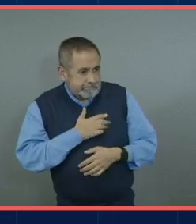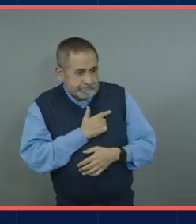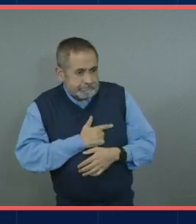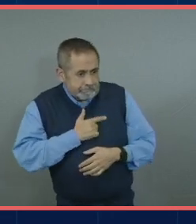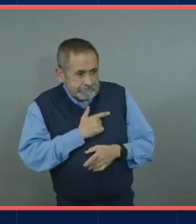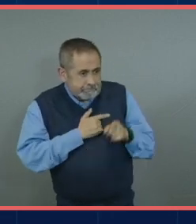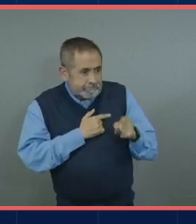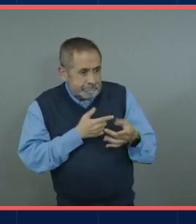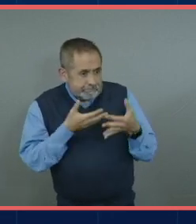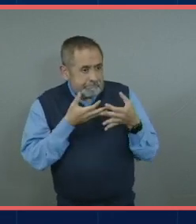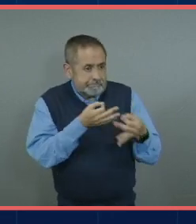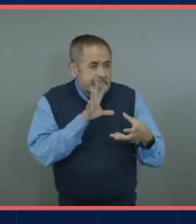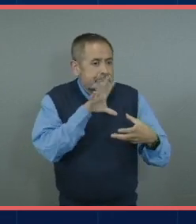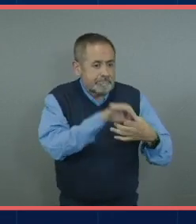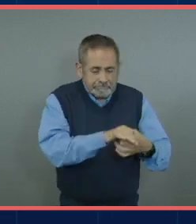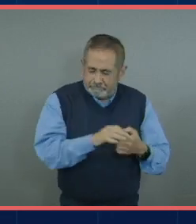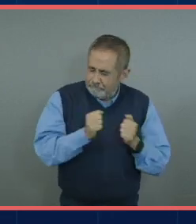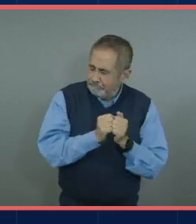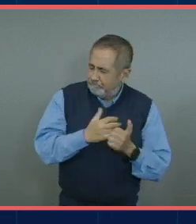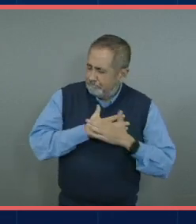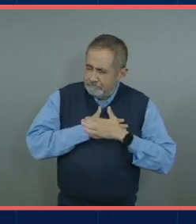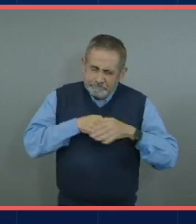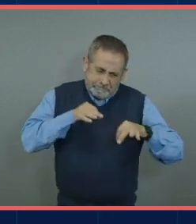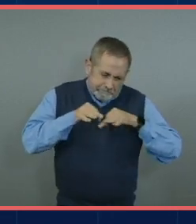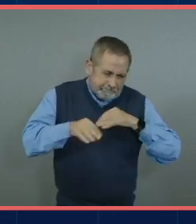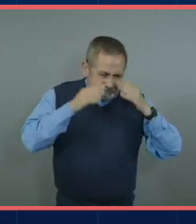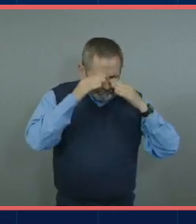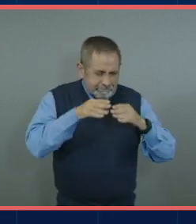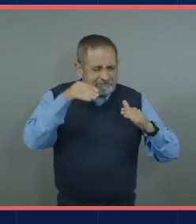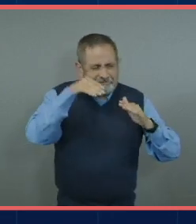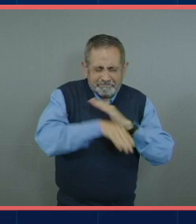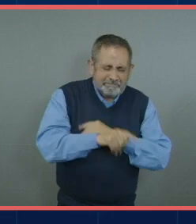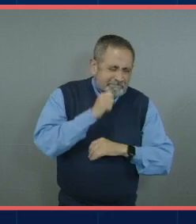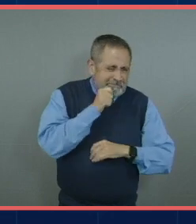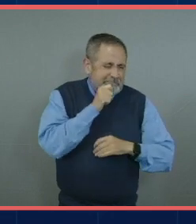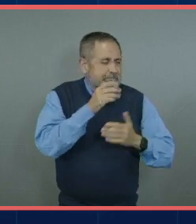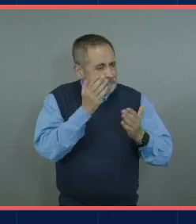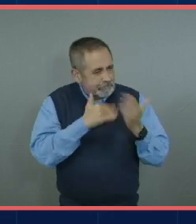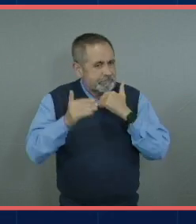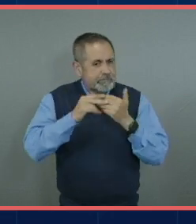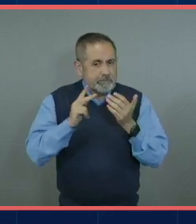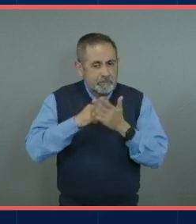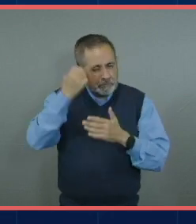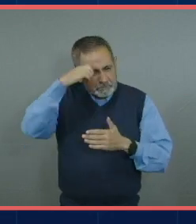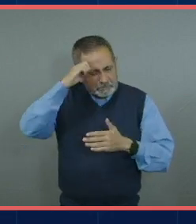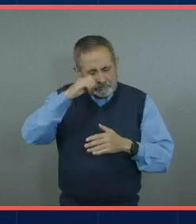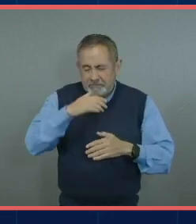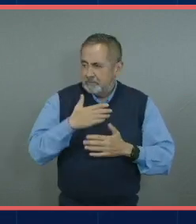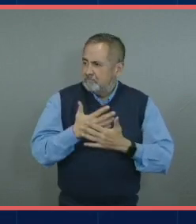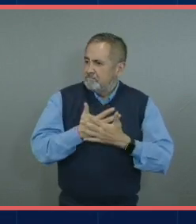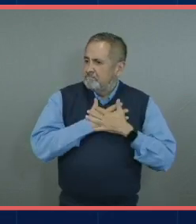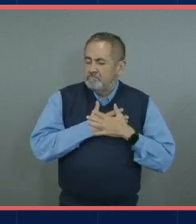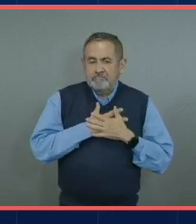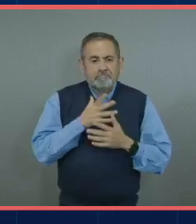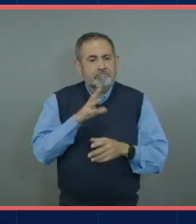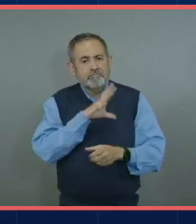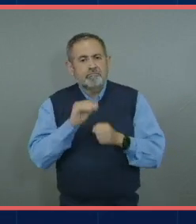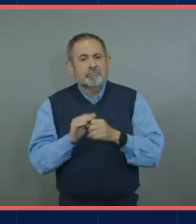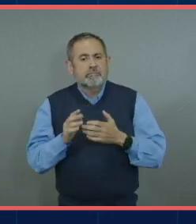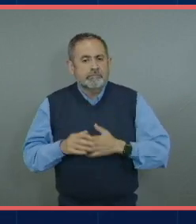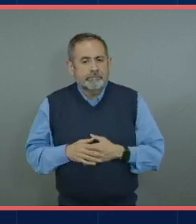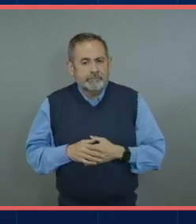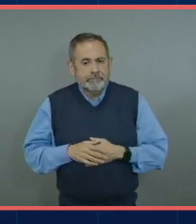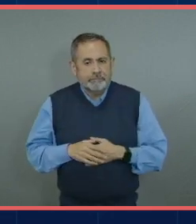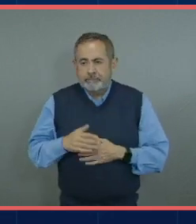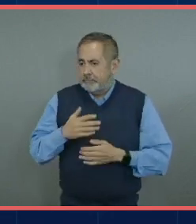dedicarte a eso, trabajar con pasión, practicar, fracasar, y cuando seas un experto ahí lo vas a amar. Porque amamos lo que